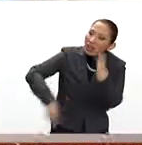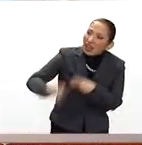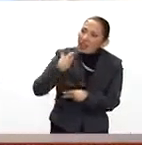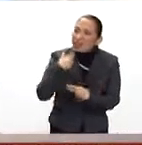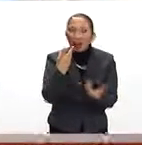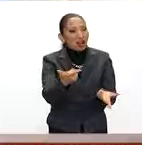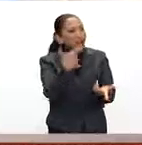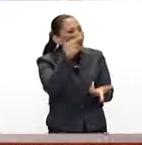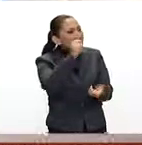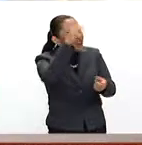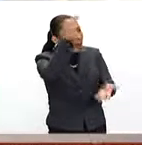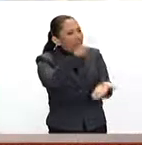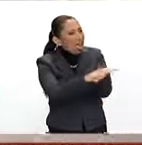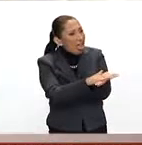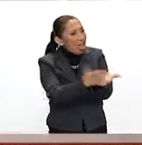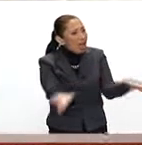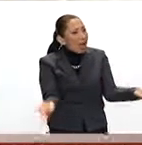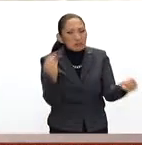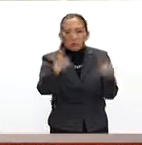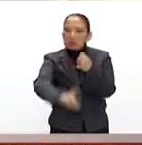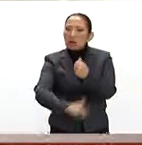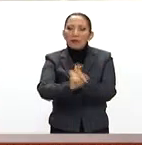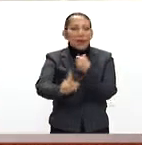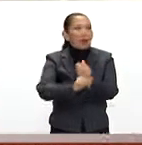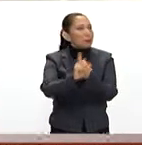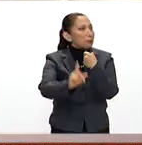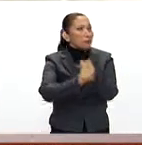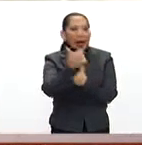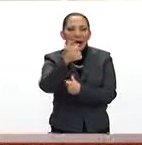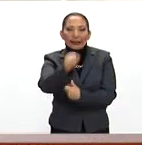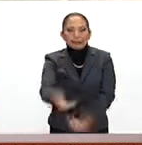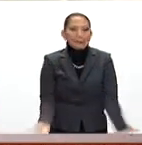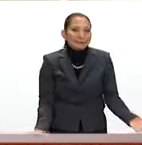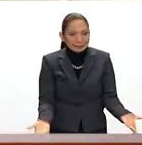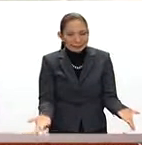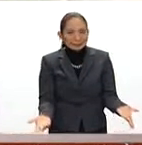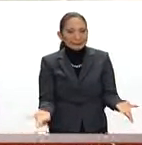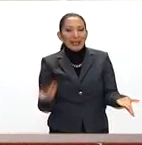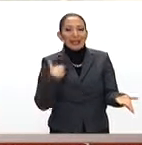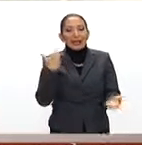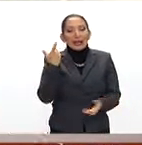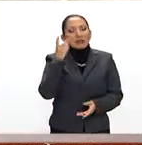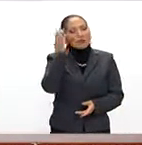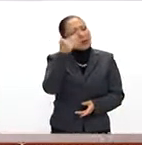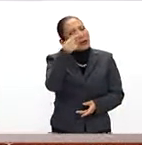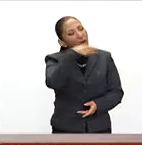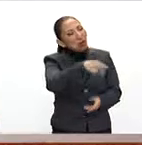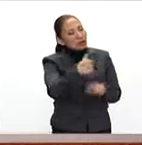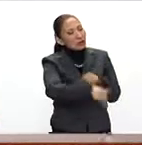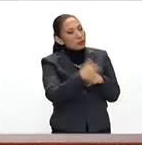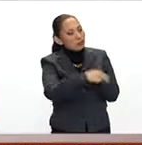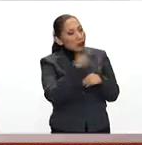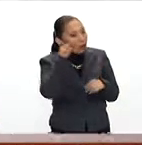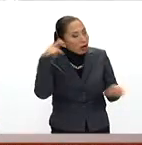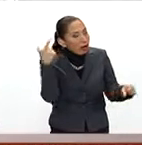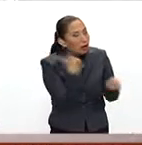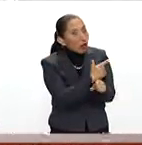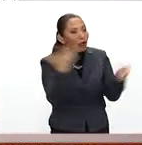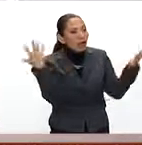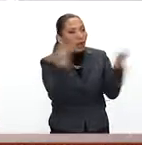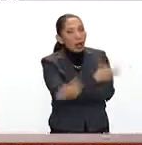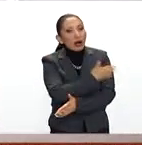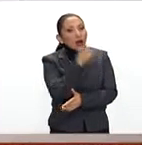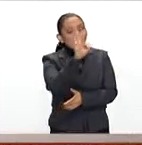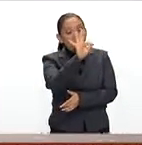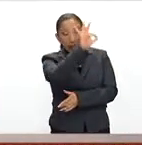familia relacionada a esta industria o a estas empresas? Pues nosotros creemos mucho en tiempo de calidad para las